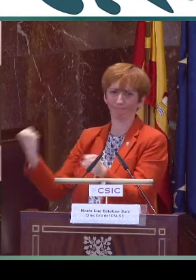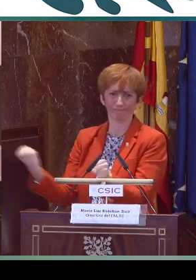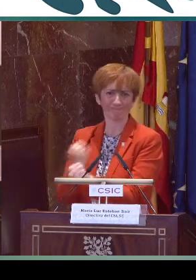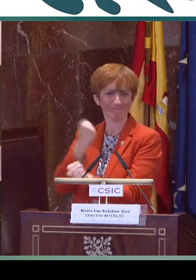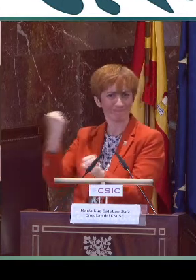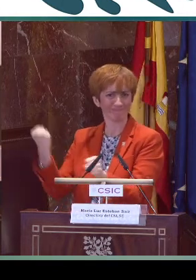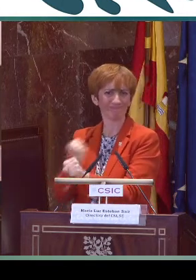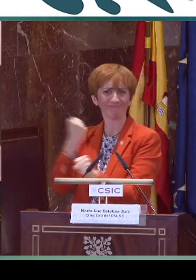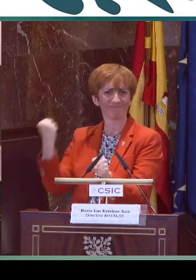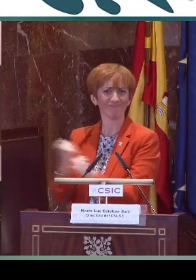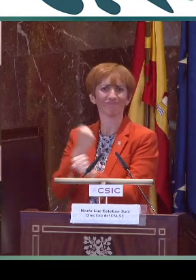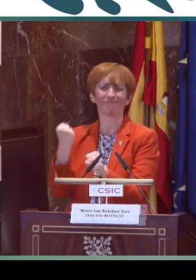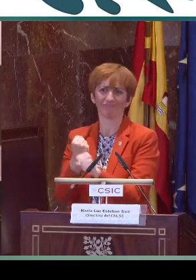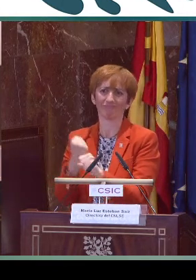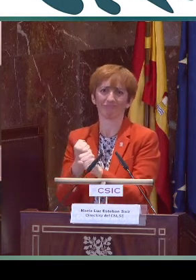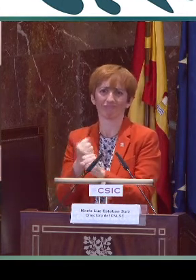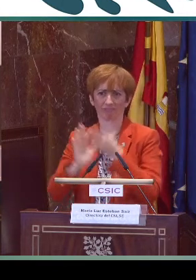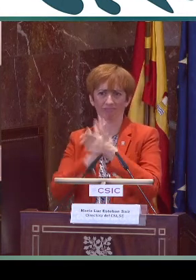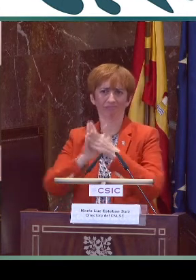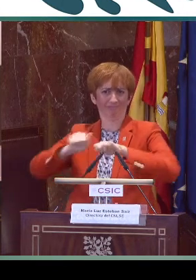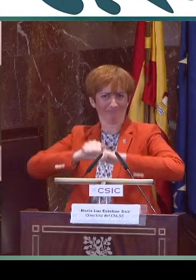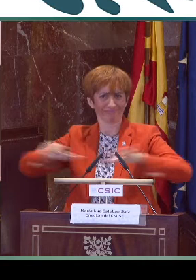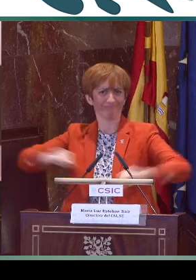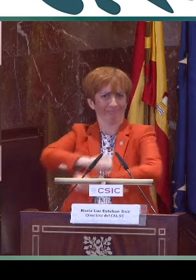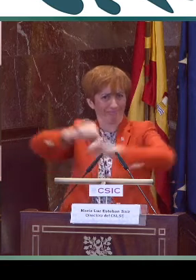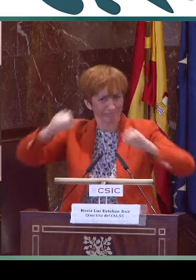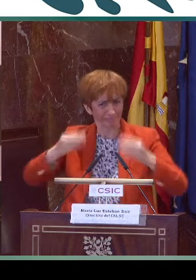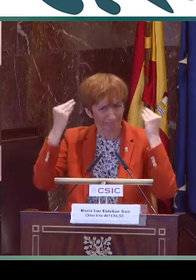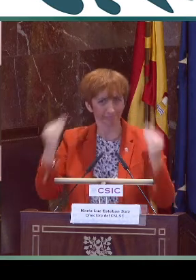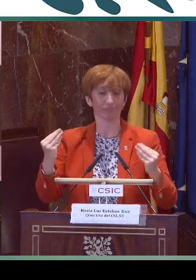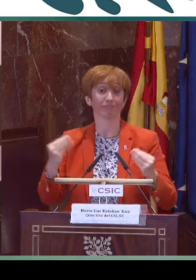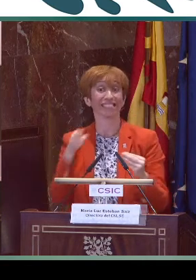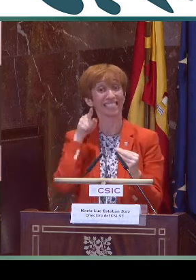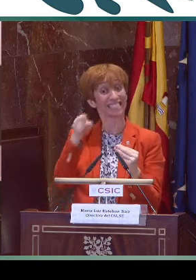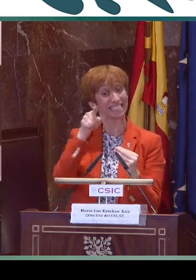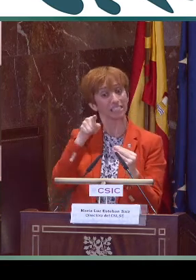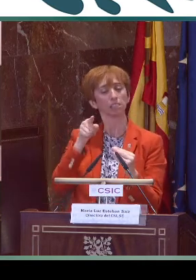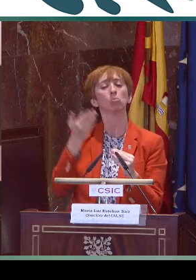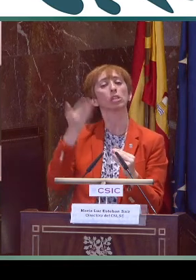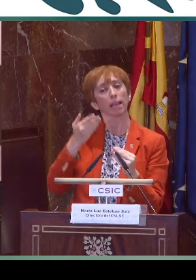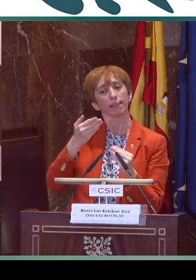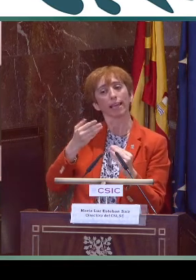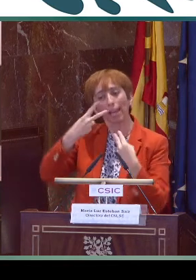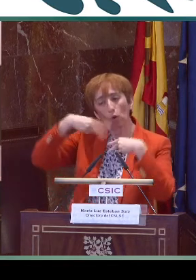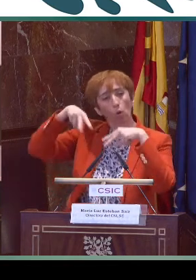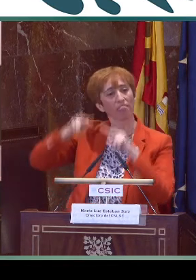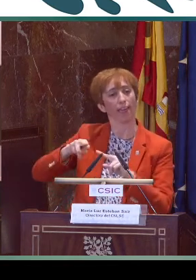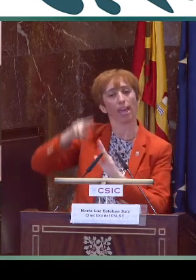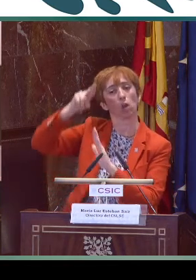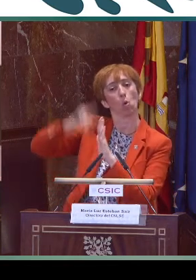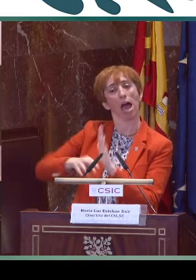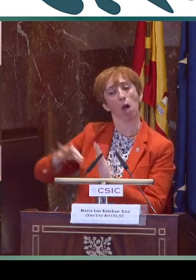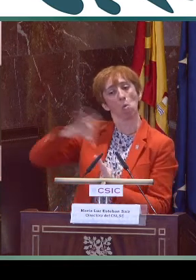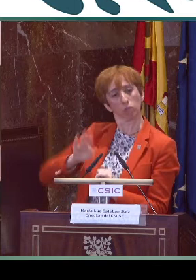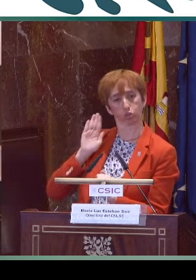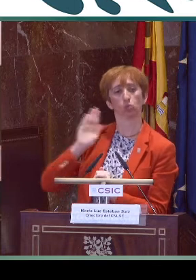los especialistas sordos en lengua de signos, un trabajo de larga trayectoria que llevamos a cabo la Confederación y